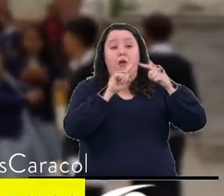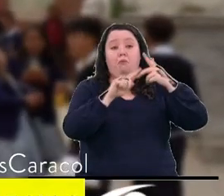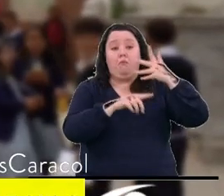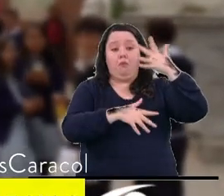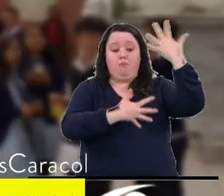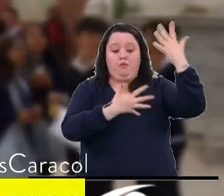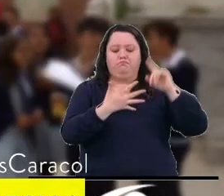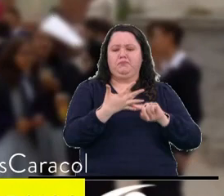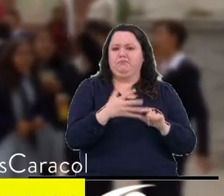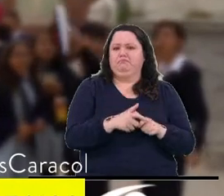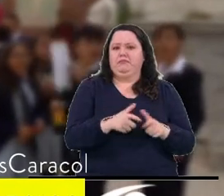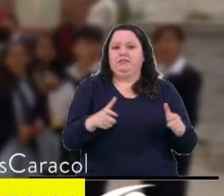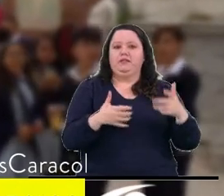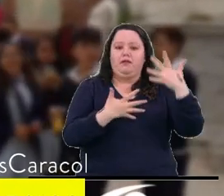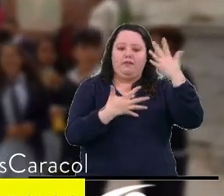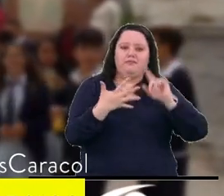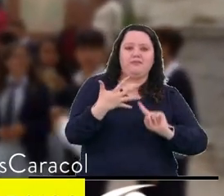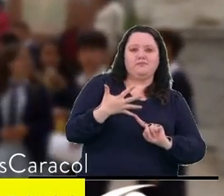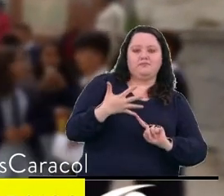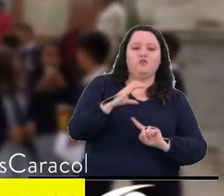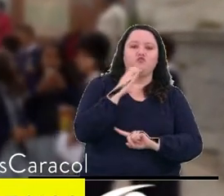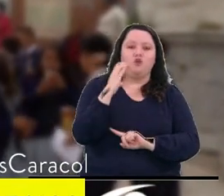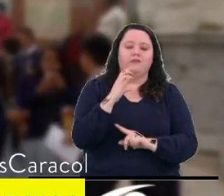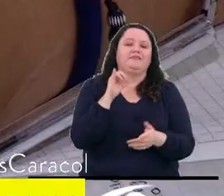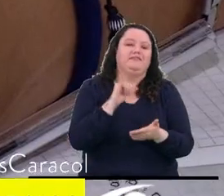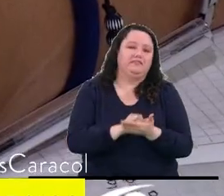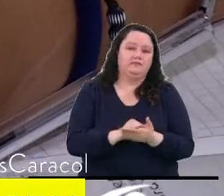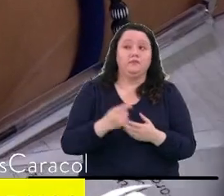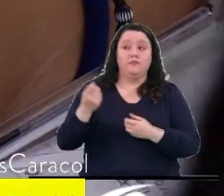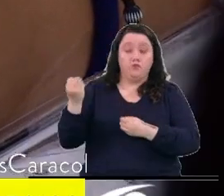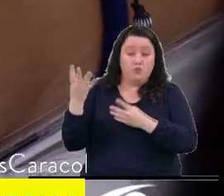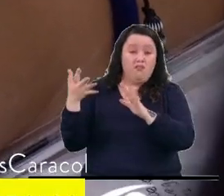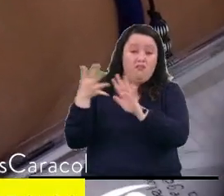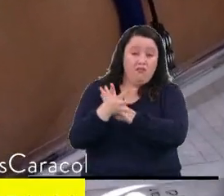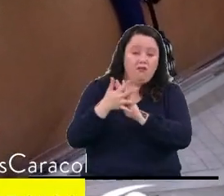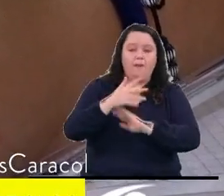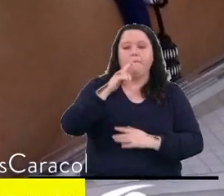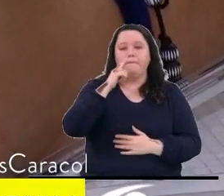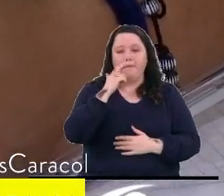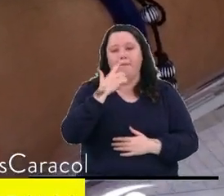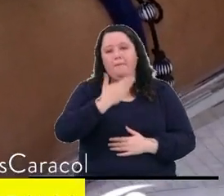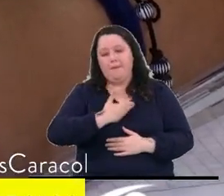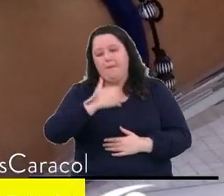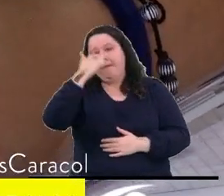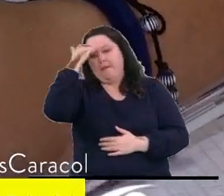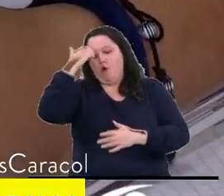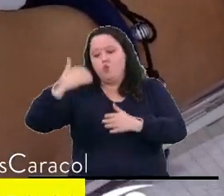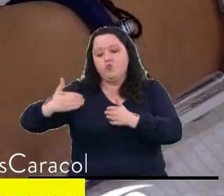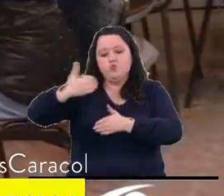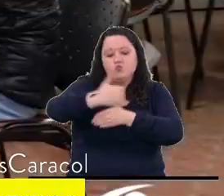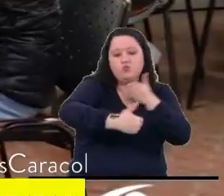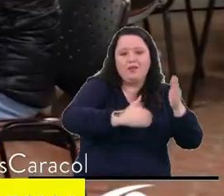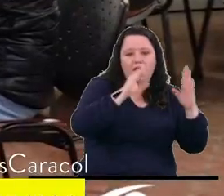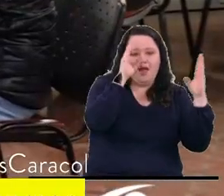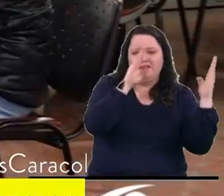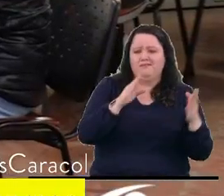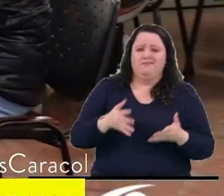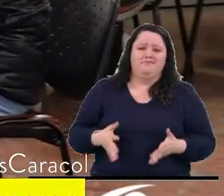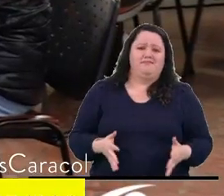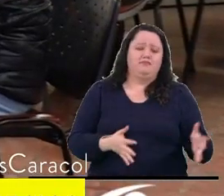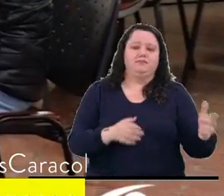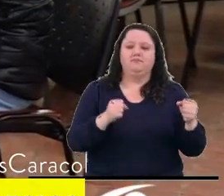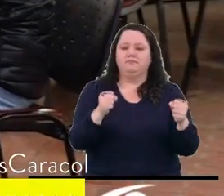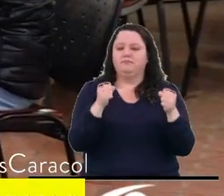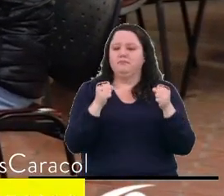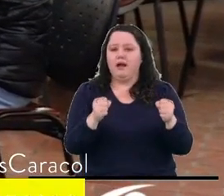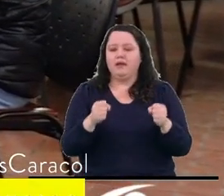más casos de acoso escolar. A pesar de las cifras, denuncian padres y maestros la ruta de atención es precaria, sobre todo para